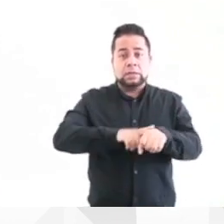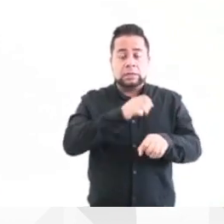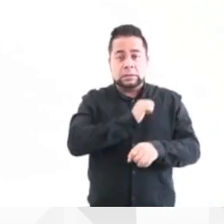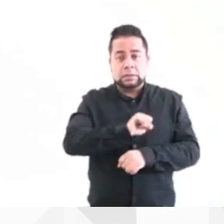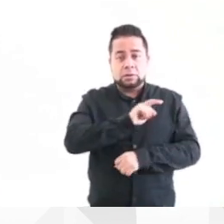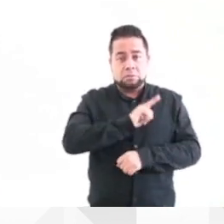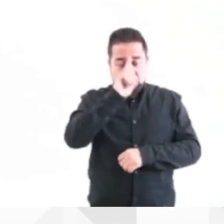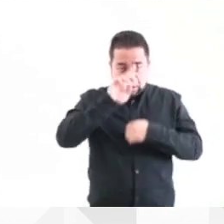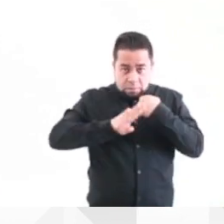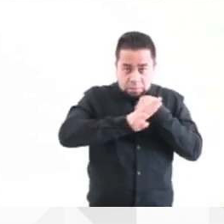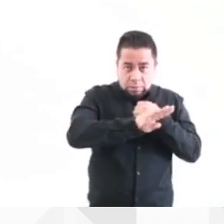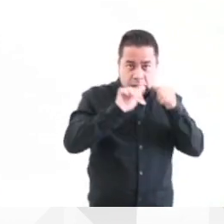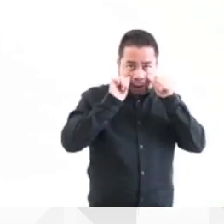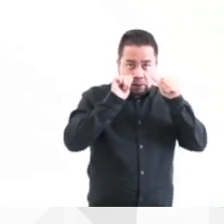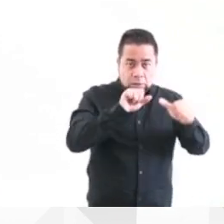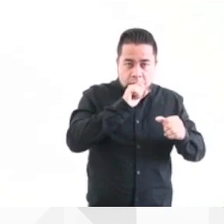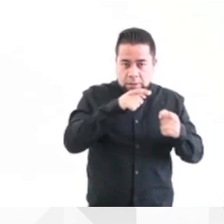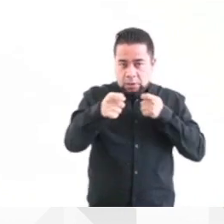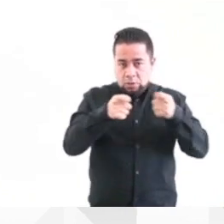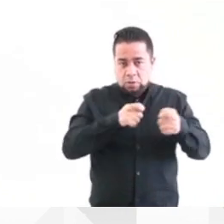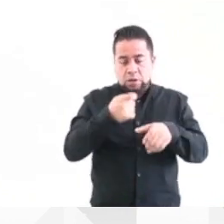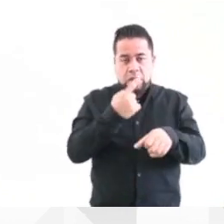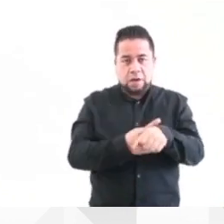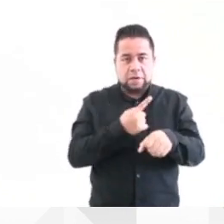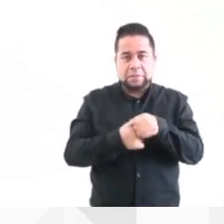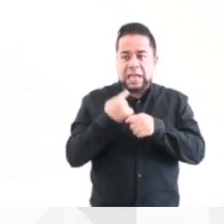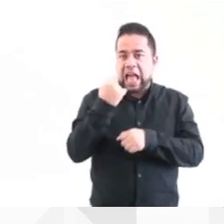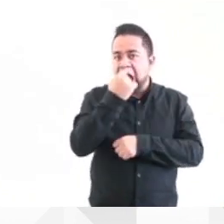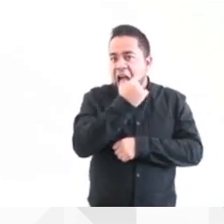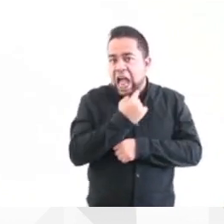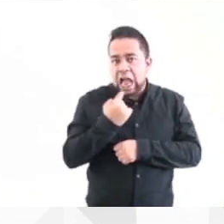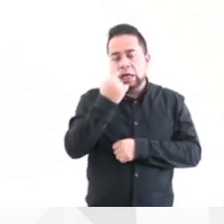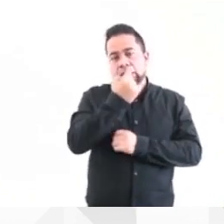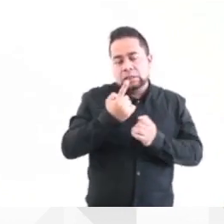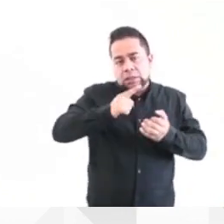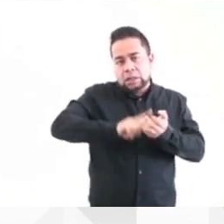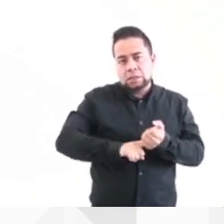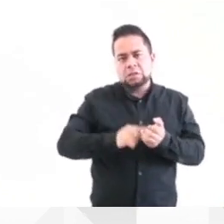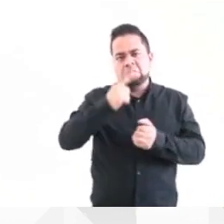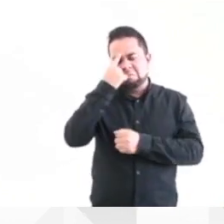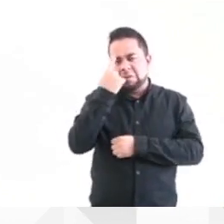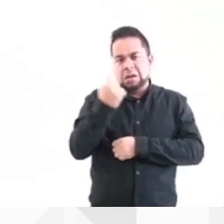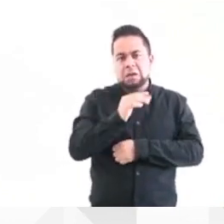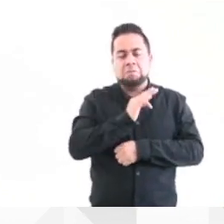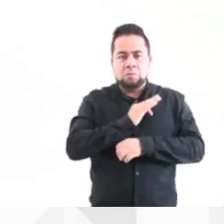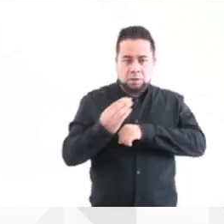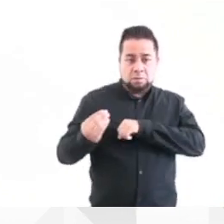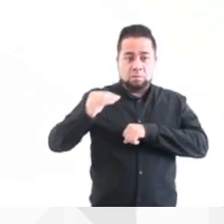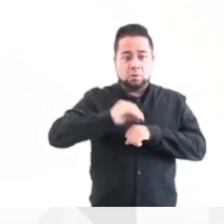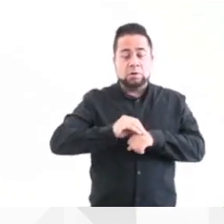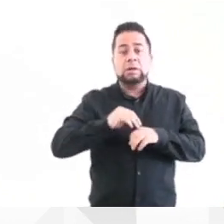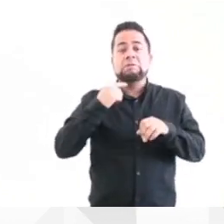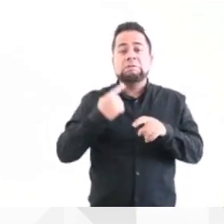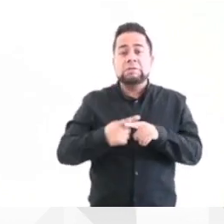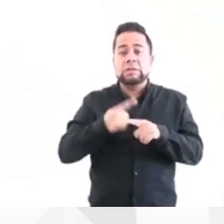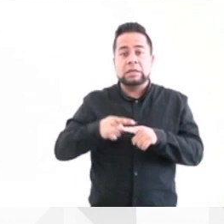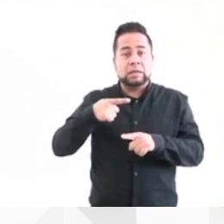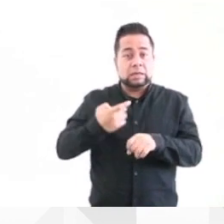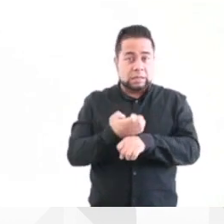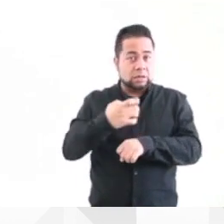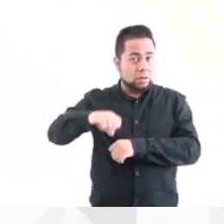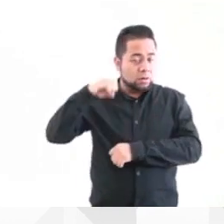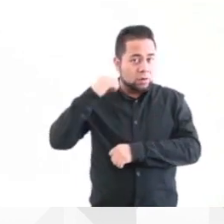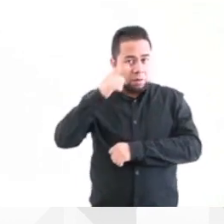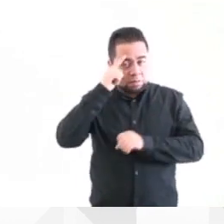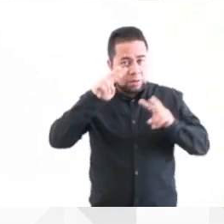prevención, la atención y el control de enfermedades bucodentales como acciones que debe implementar el Estado de Oaxaca